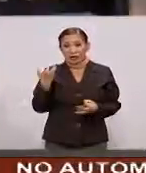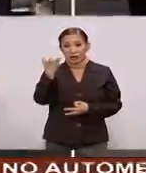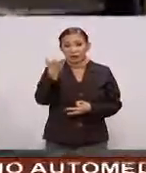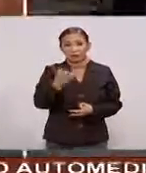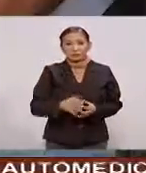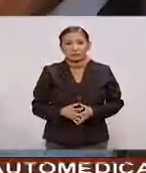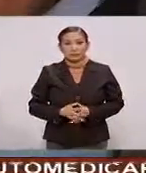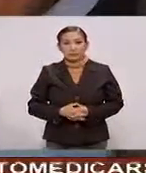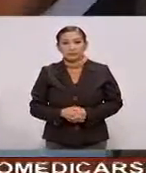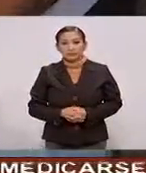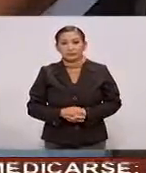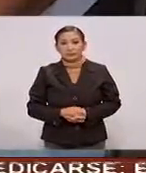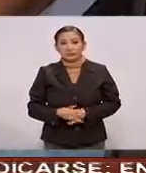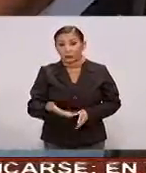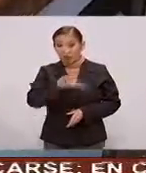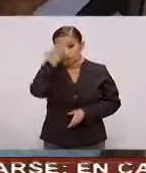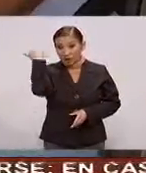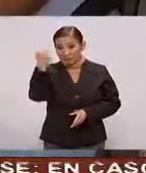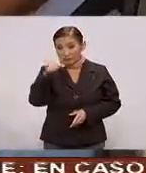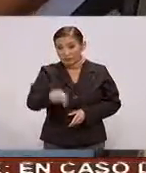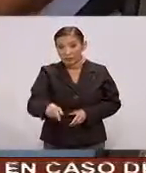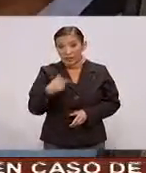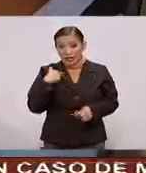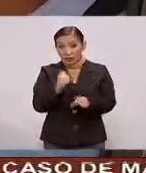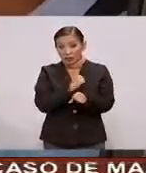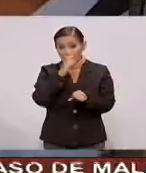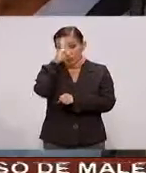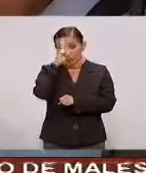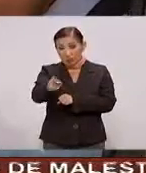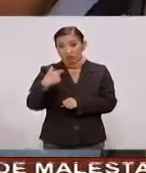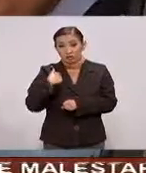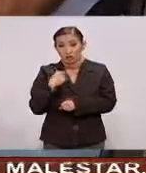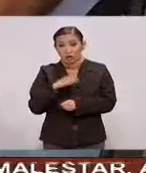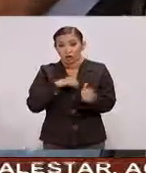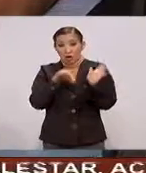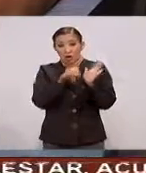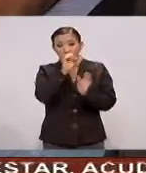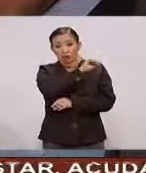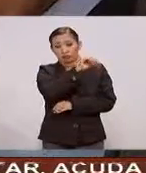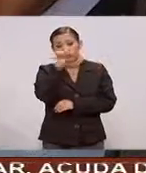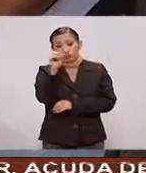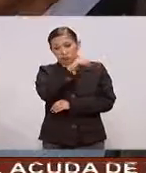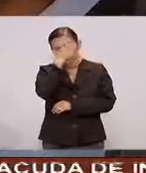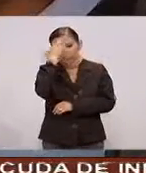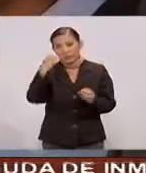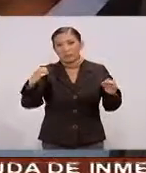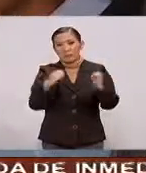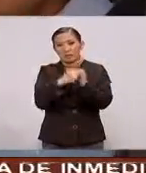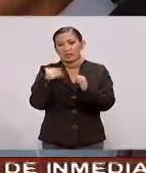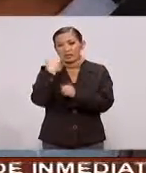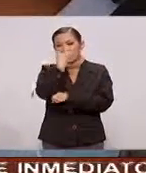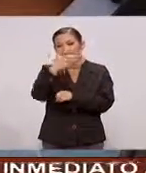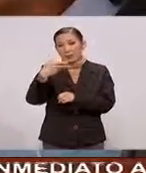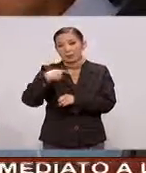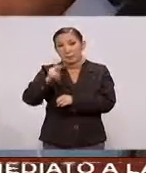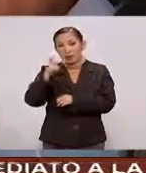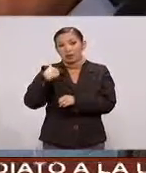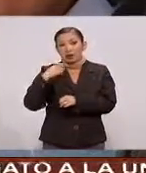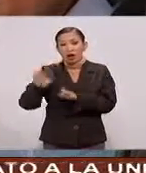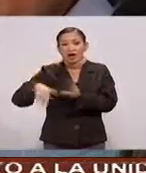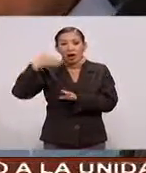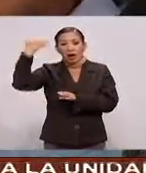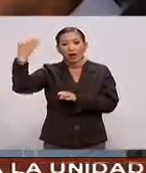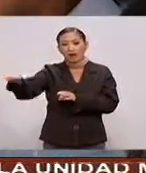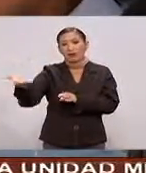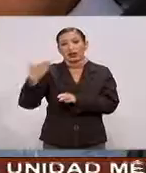esto ¿No sabías que no circulaban? No sabía Porque yo tenía el doble cero Pero sí sabía la contingencia Pero como he estado súper fuera